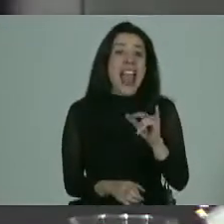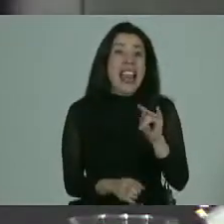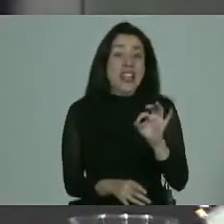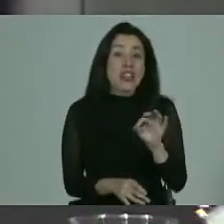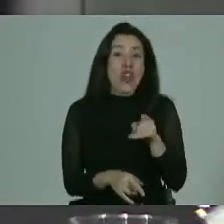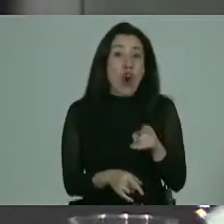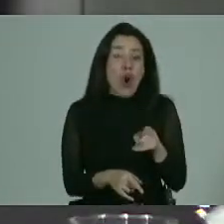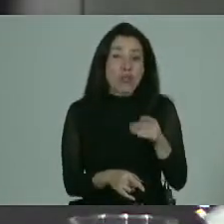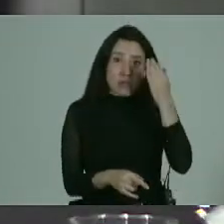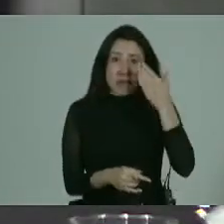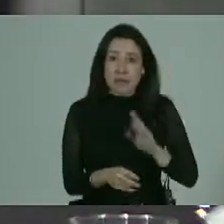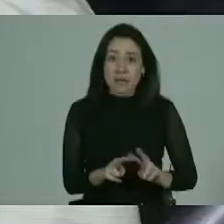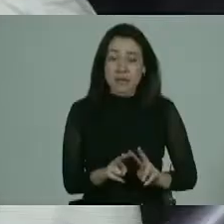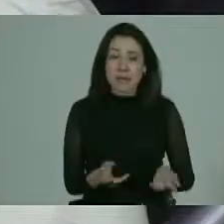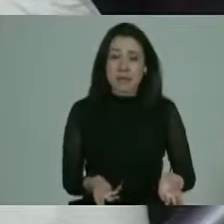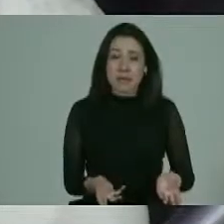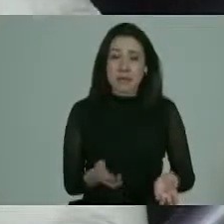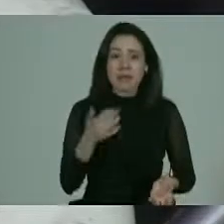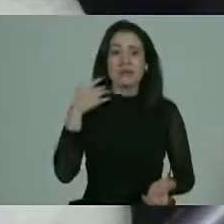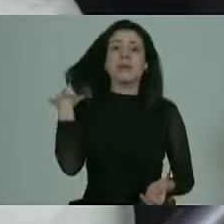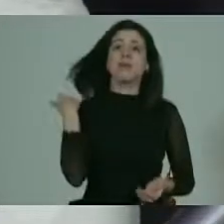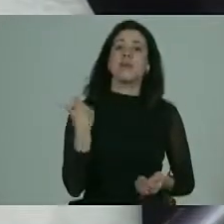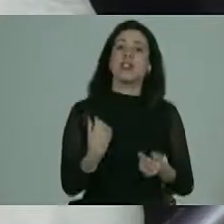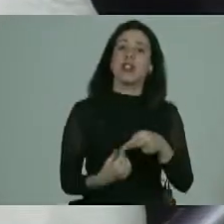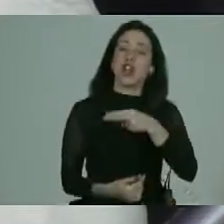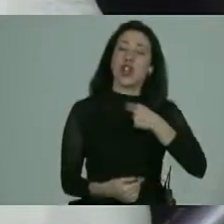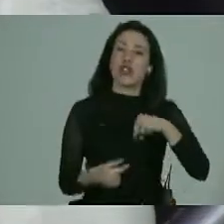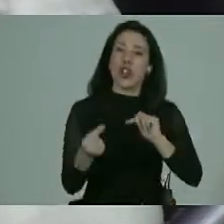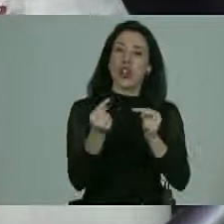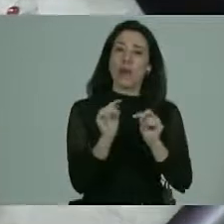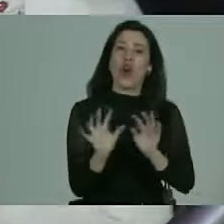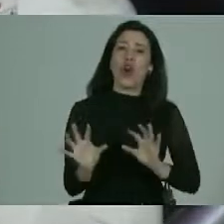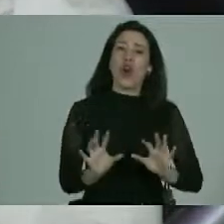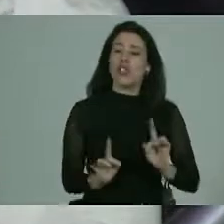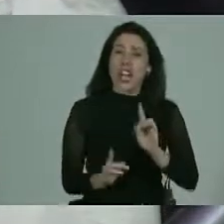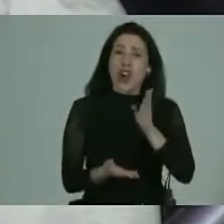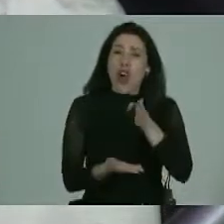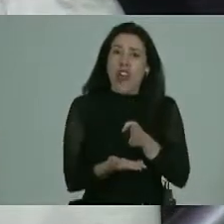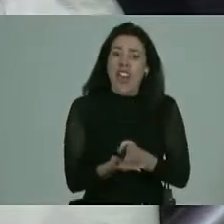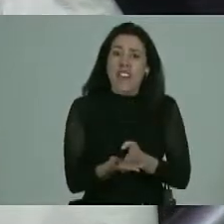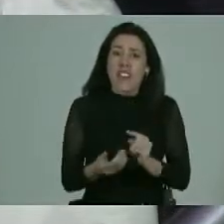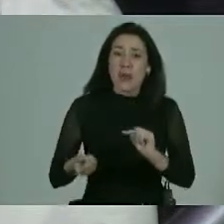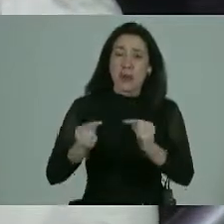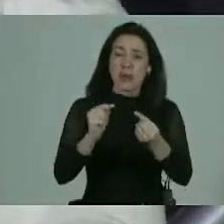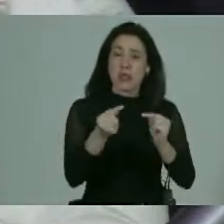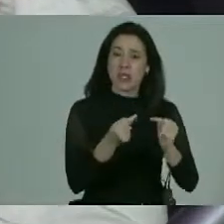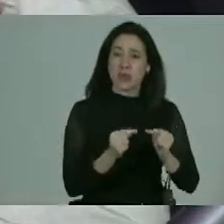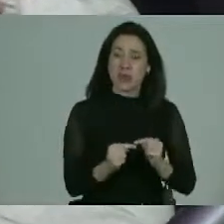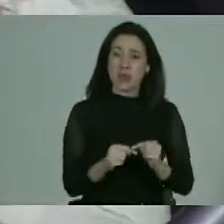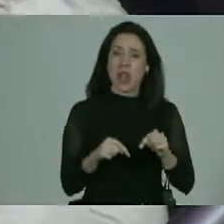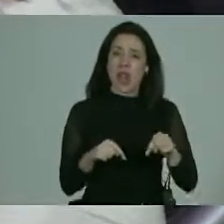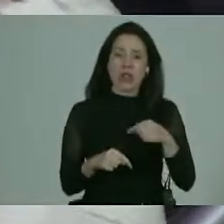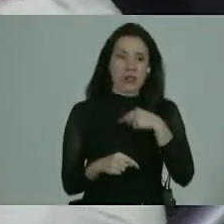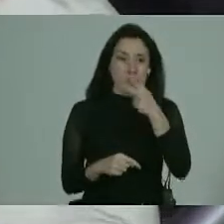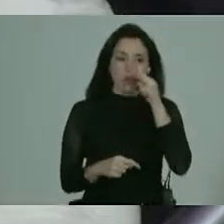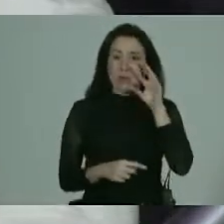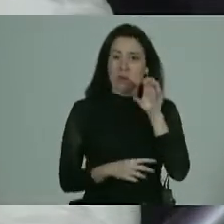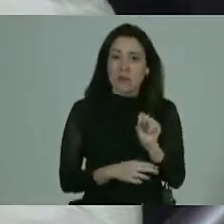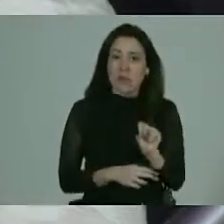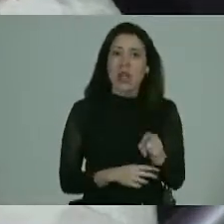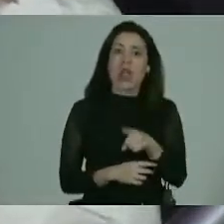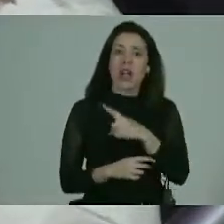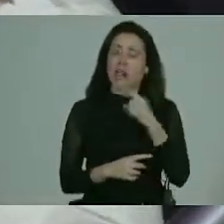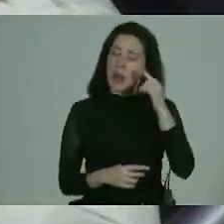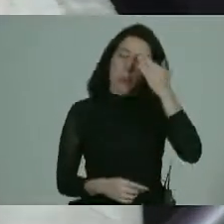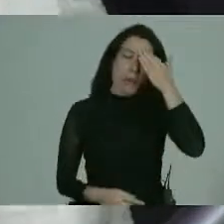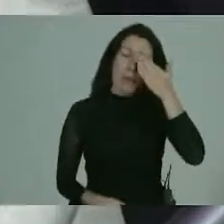un acto escuenésico te das cuenta entonces nosotros discutimos cosas que no deberíamos estar discutiendo y ahí nos damos cuenta que estamos